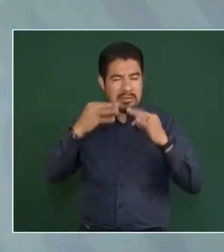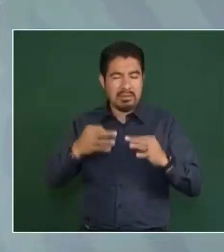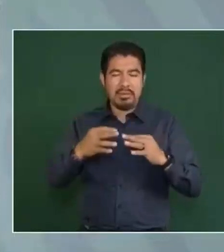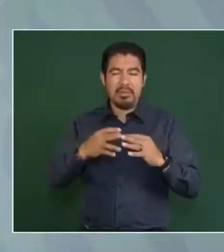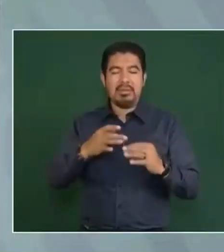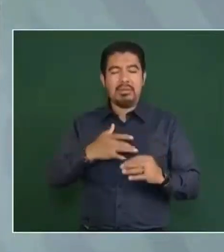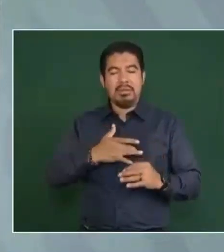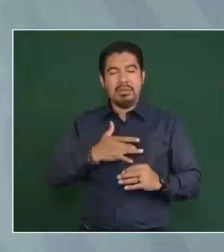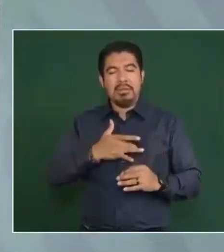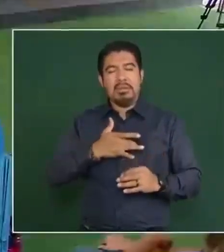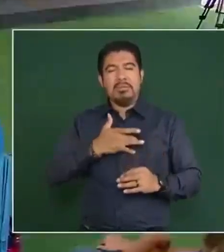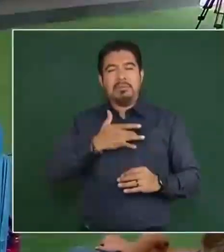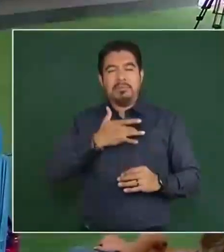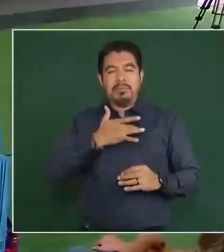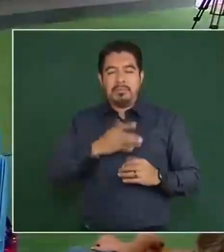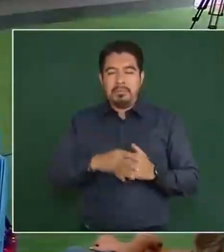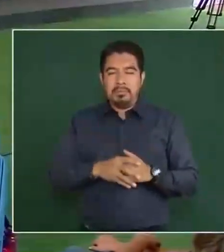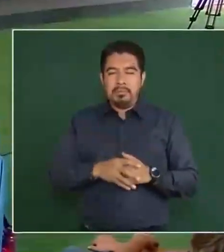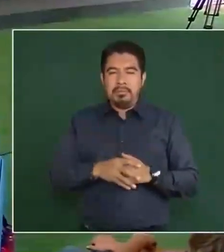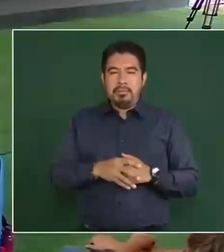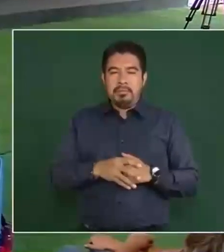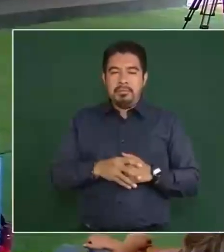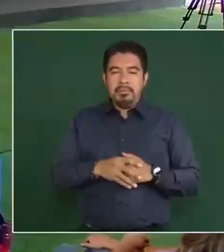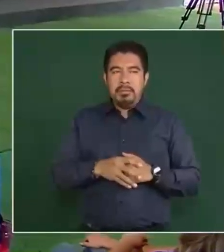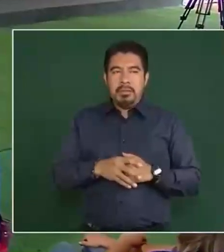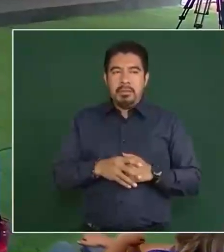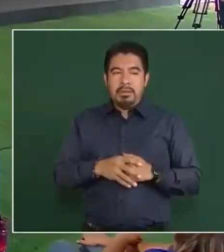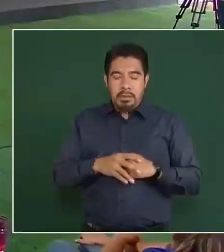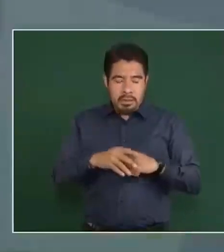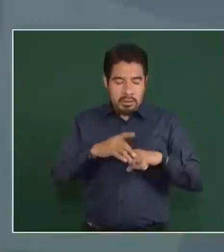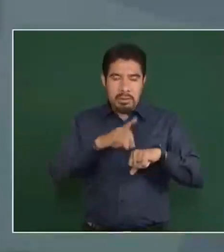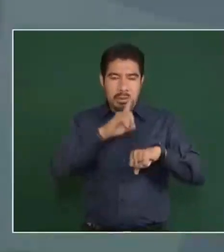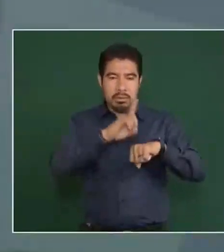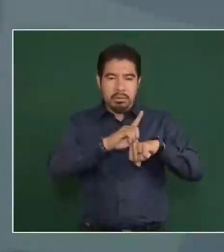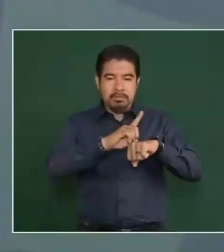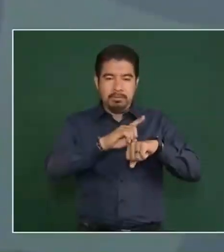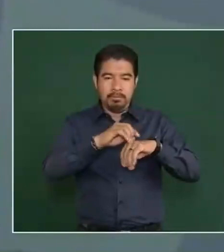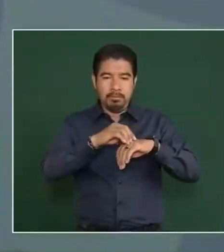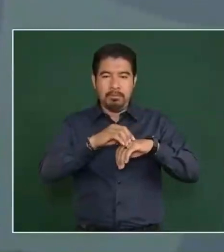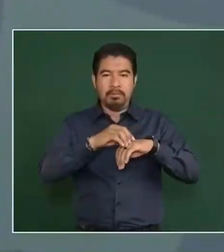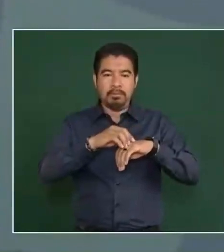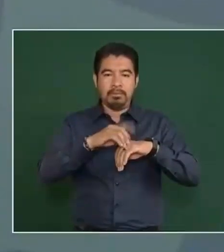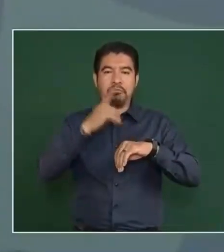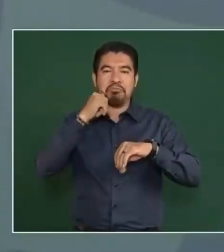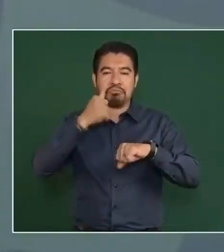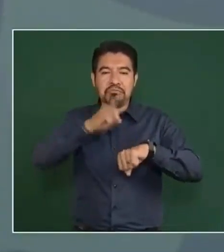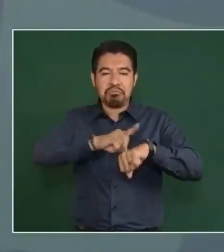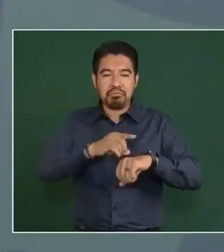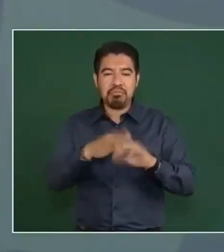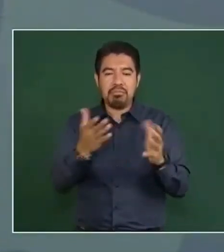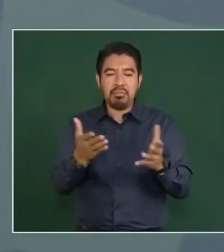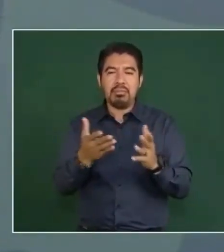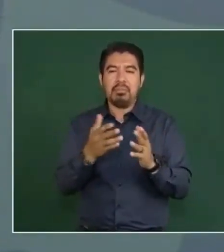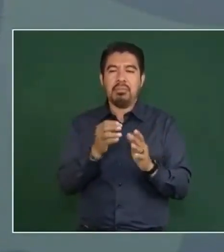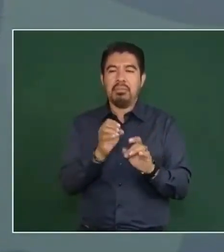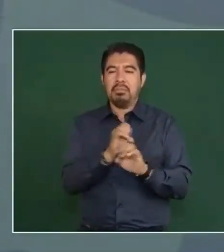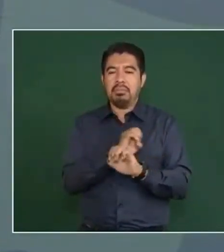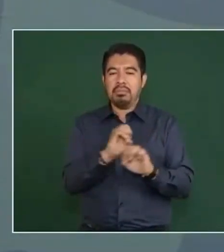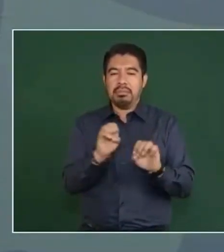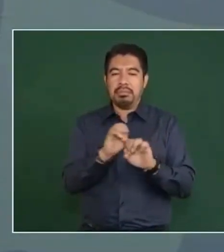conmovedora. Al día siguiente, no sólo